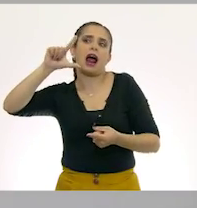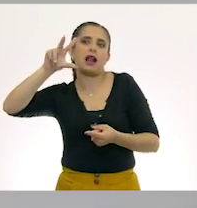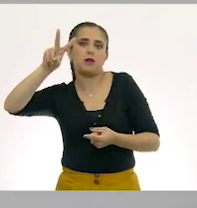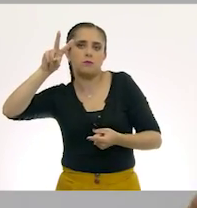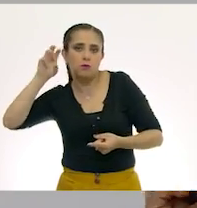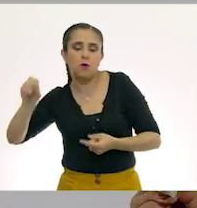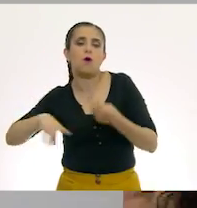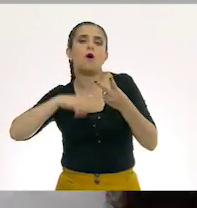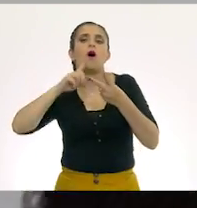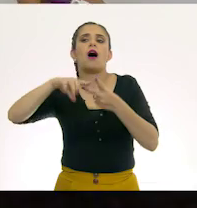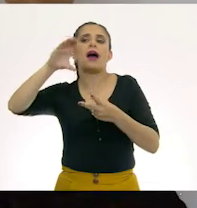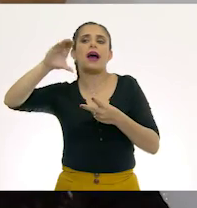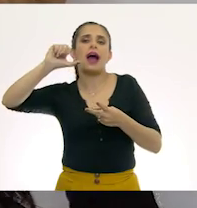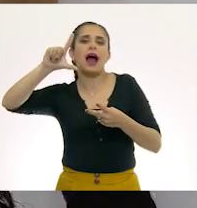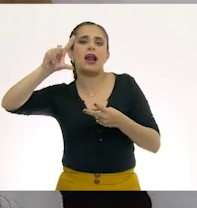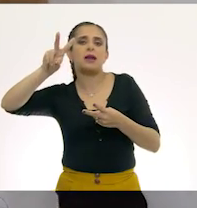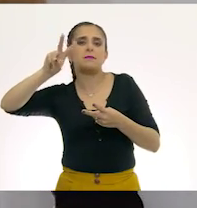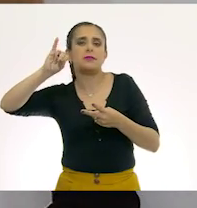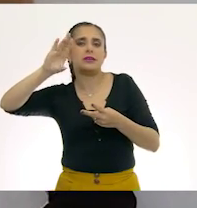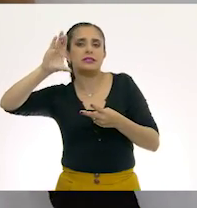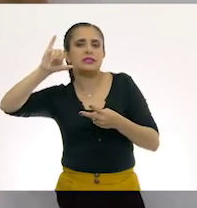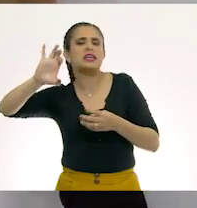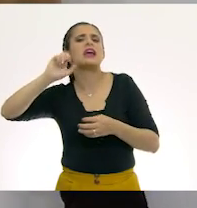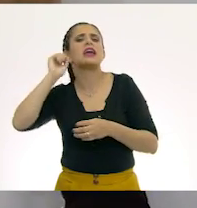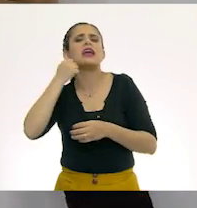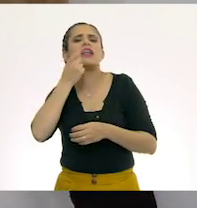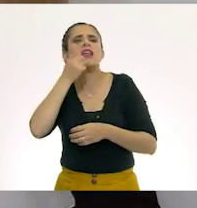¿Calvicie? Calvicie, muy bien.